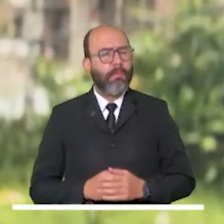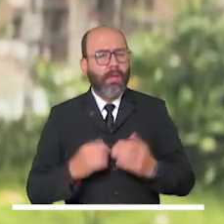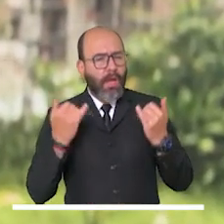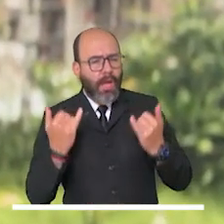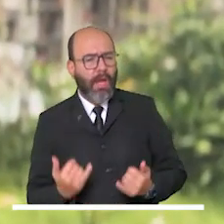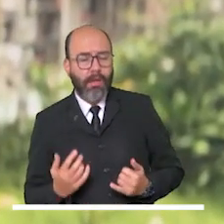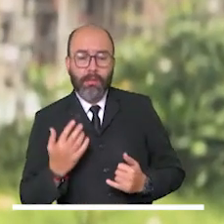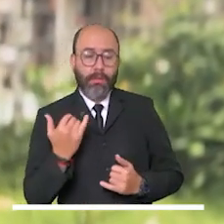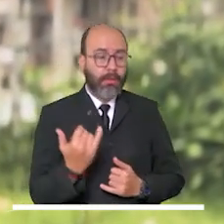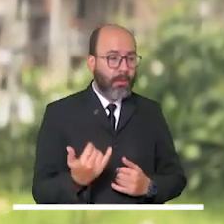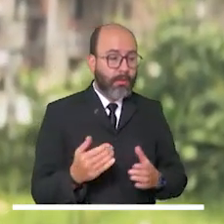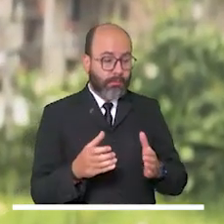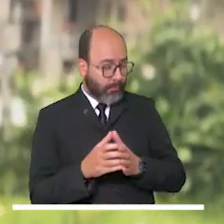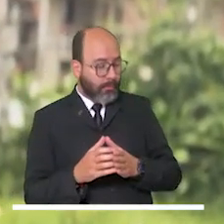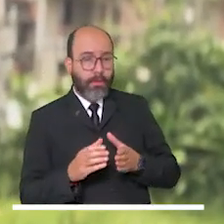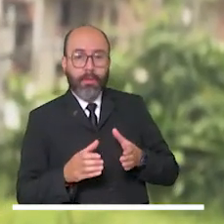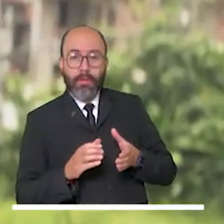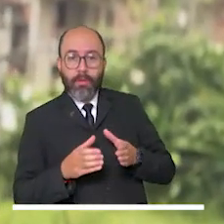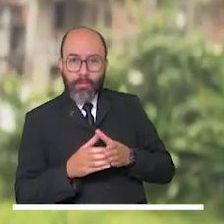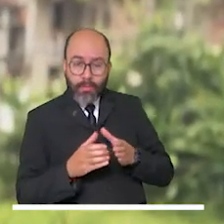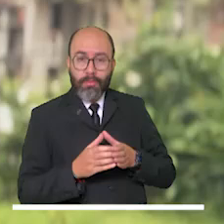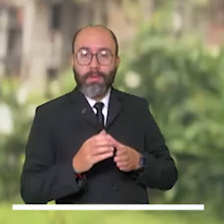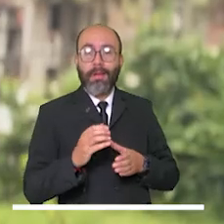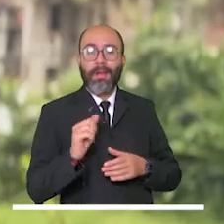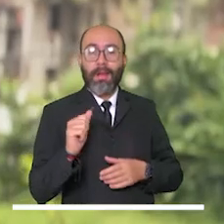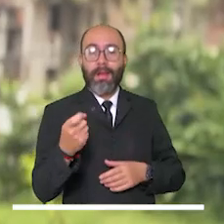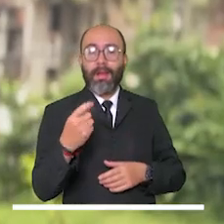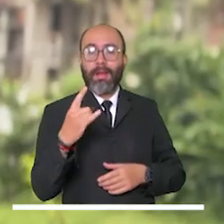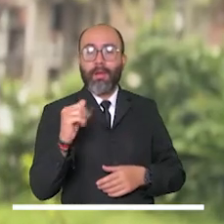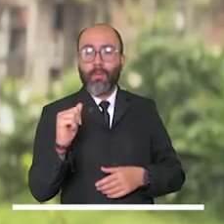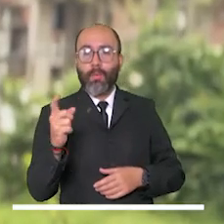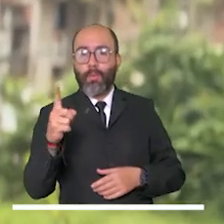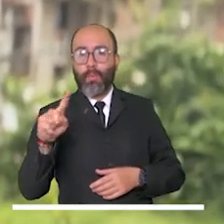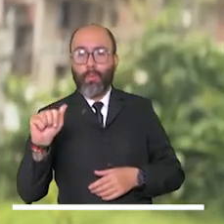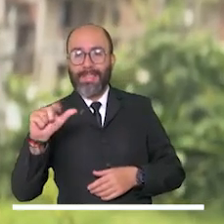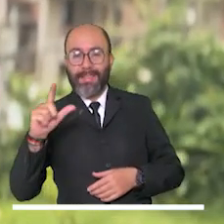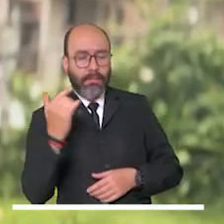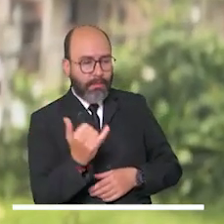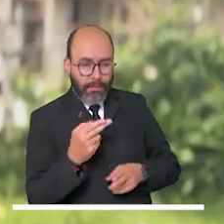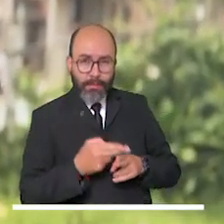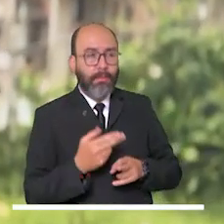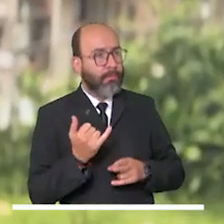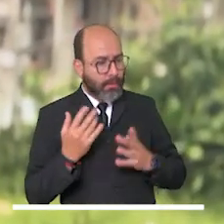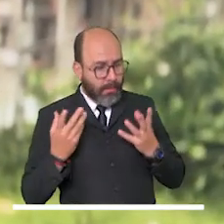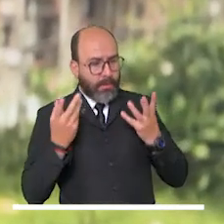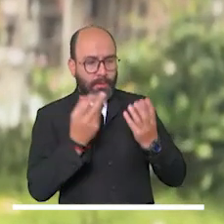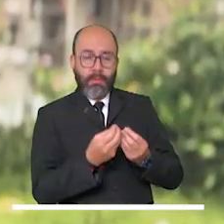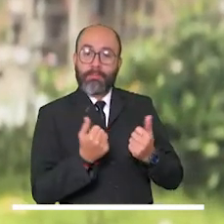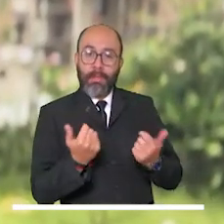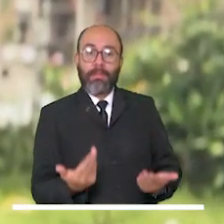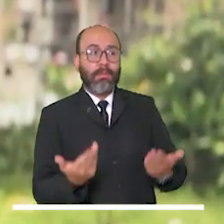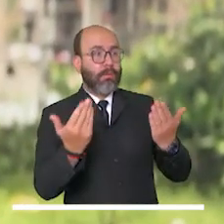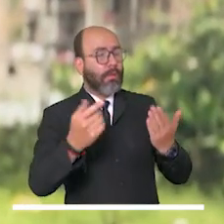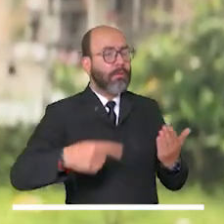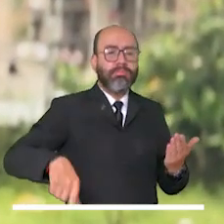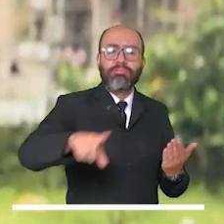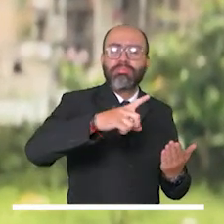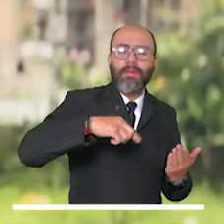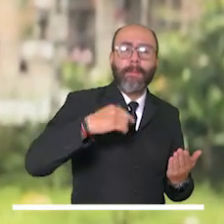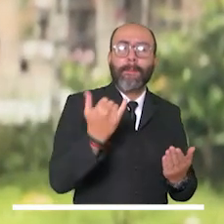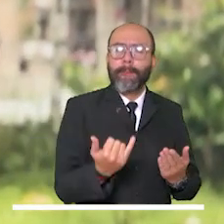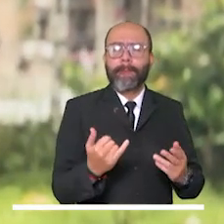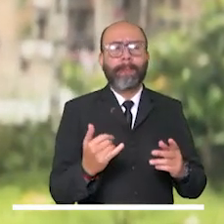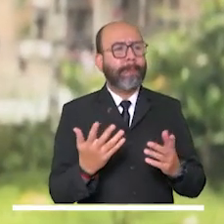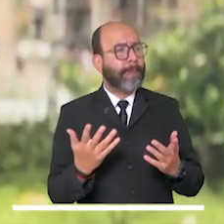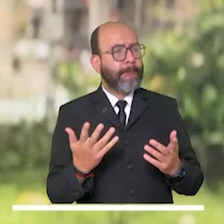acá en la comunidad Guazal, están haciendo trabajos para el pueblo de la Alta Andaga. Entonces